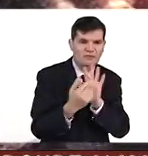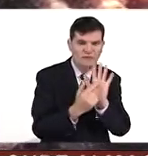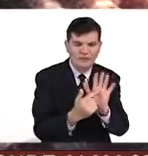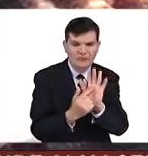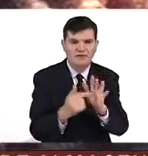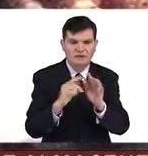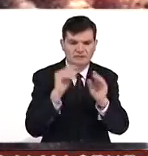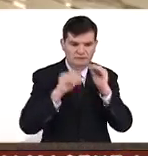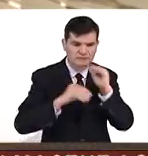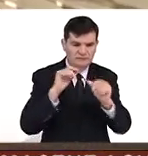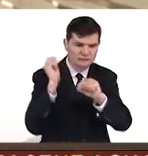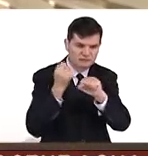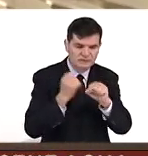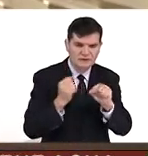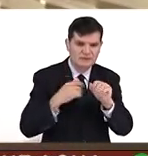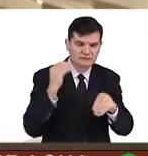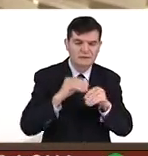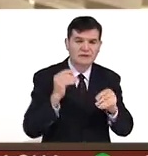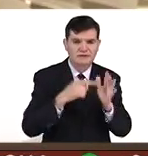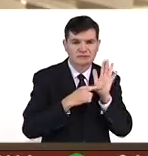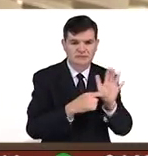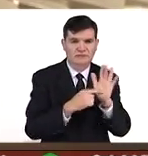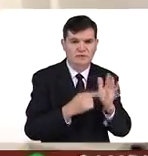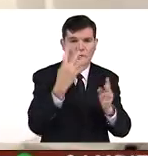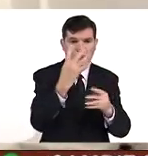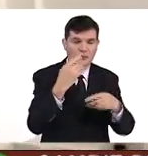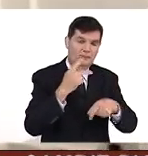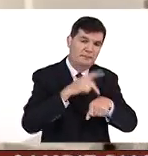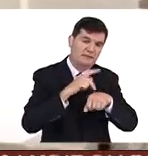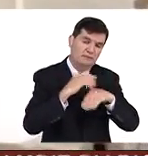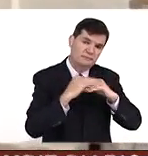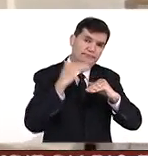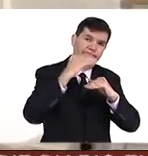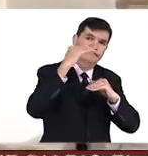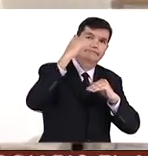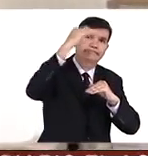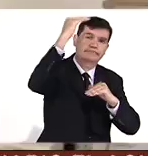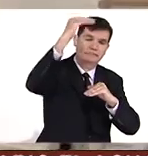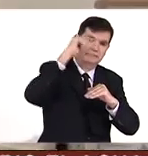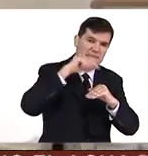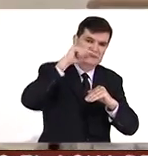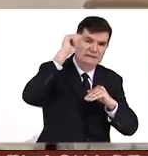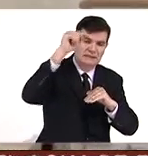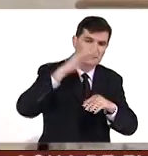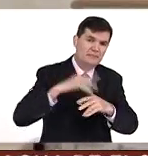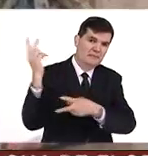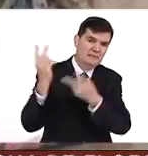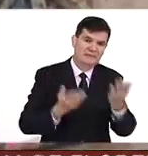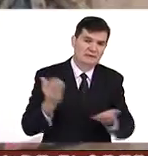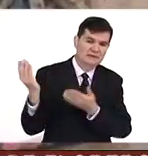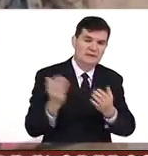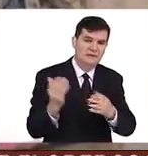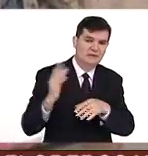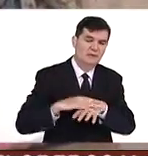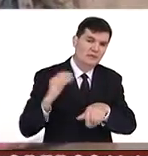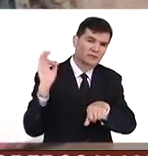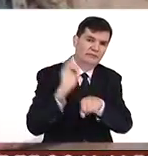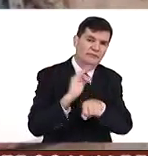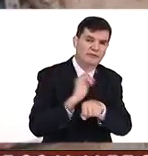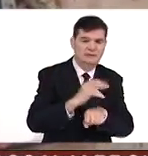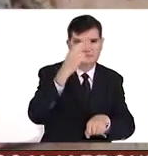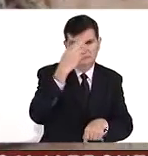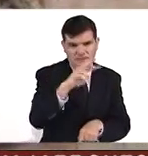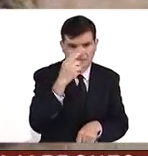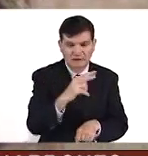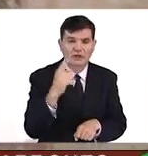escultura e instalación, todo lo que se exhibe en cuatro pisos de experiencias estéticas es proveniente de e influenciado por México,